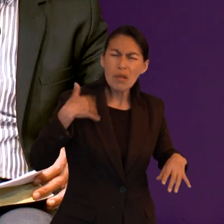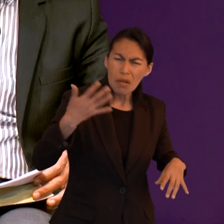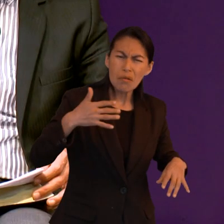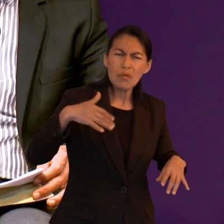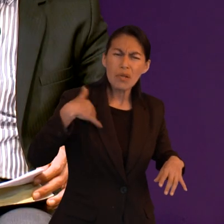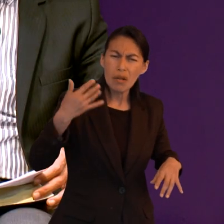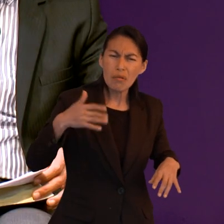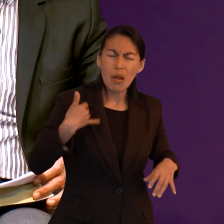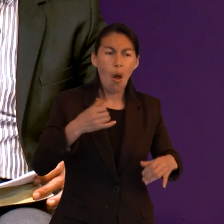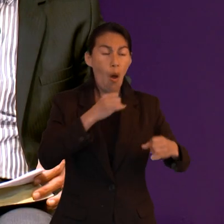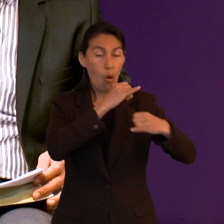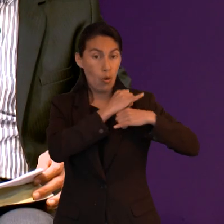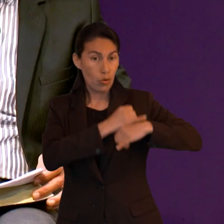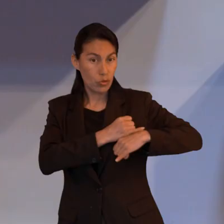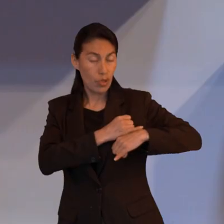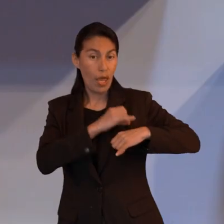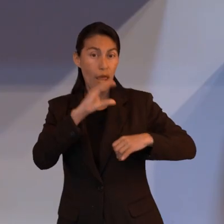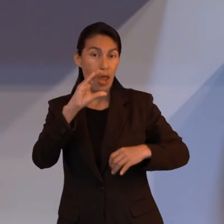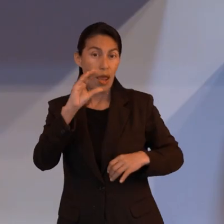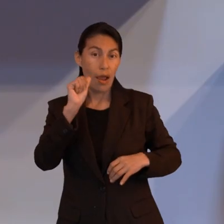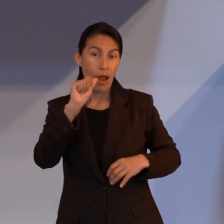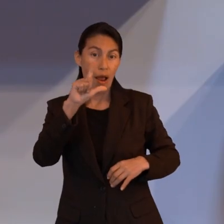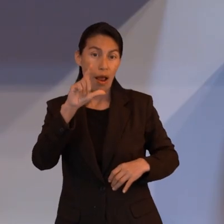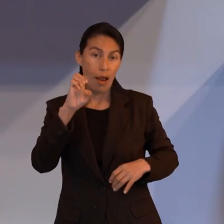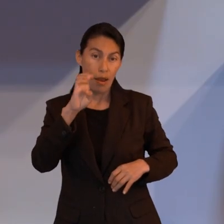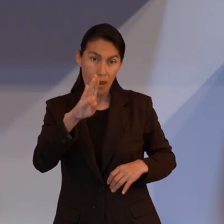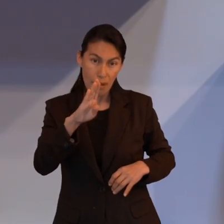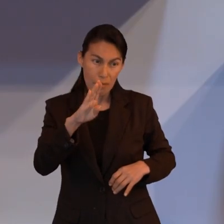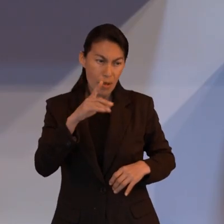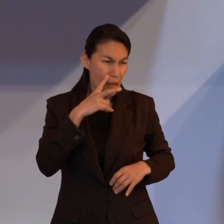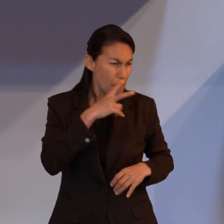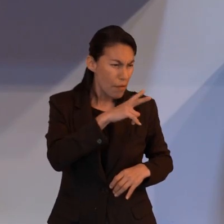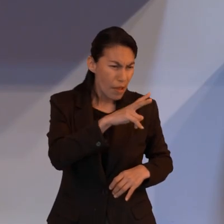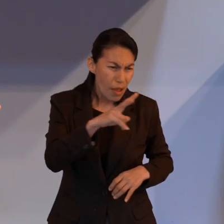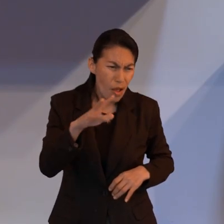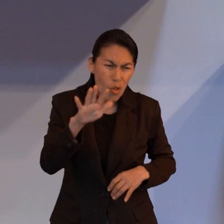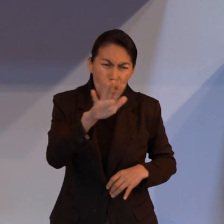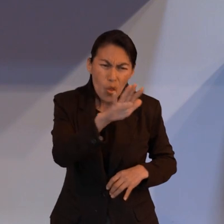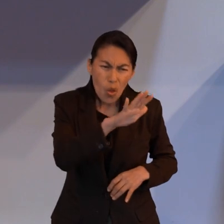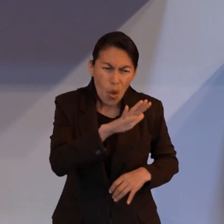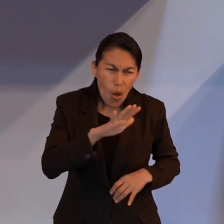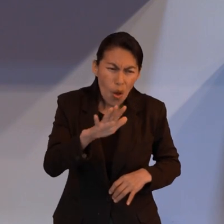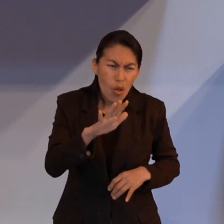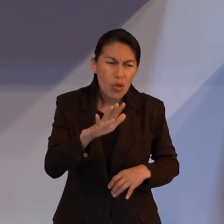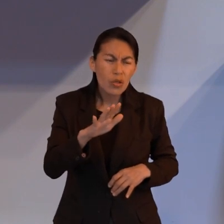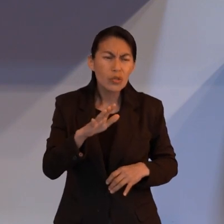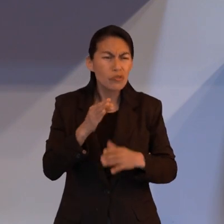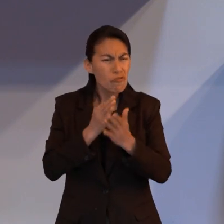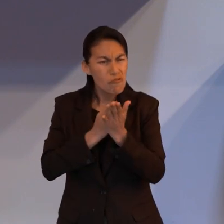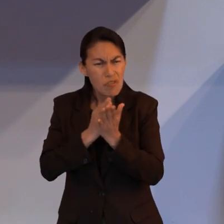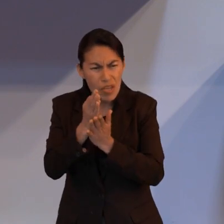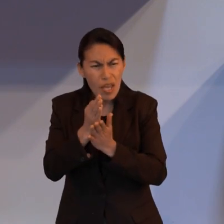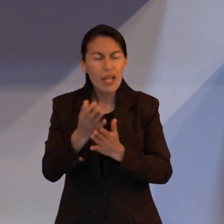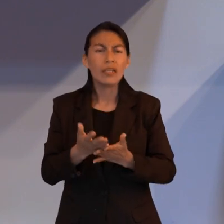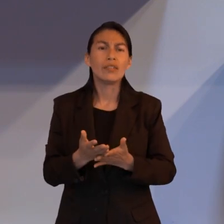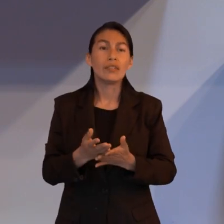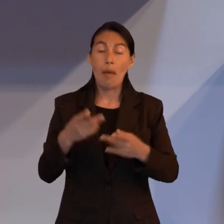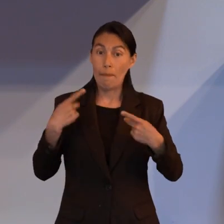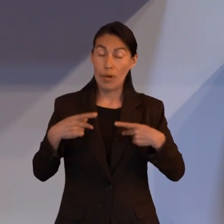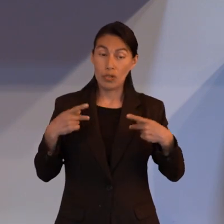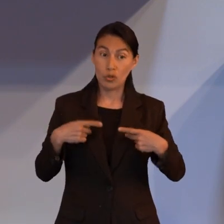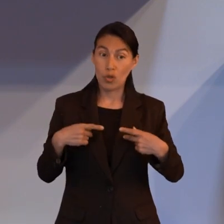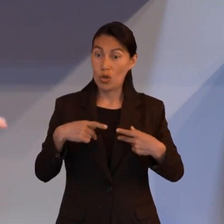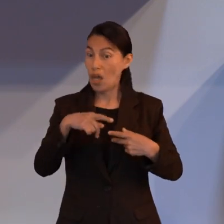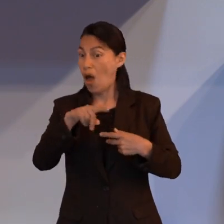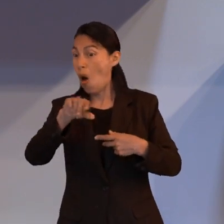interesante es como la generación del desierto a pesar de que había milagros milagros y milagros ellos aún dudaban por ejemplo en la parte de Josué y Caleb cuando ellos van